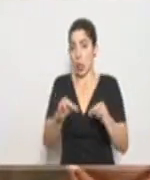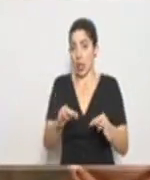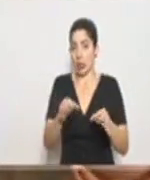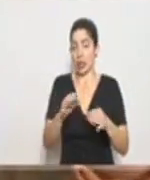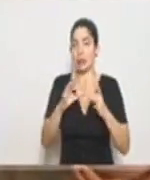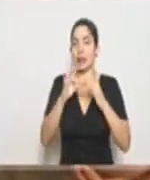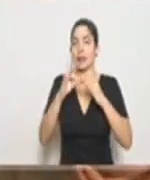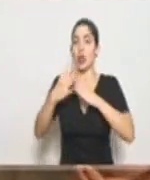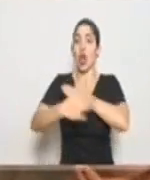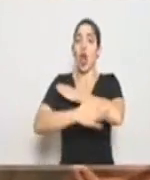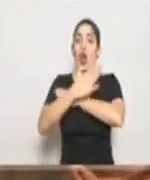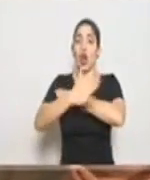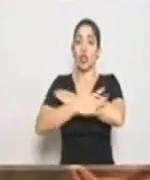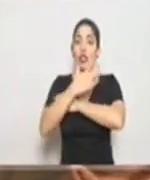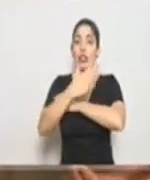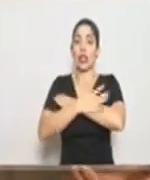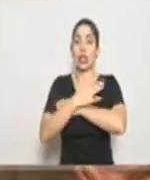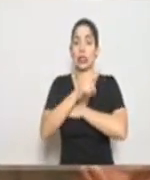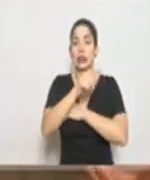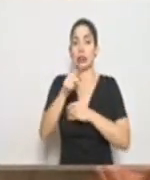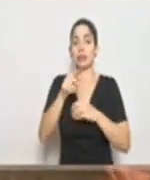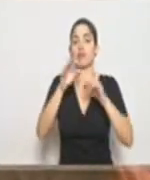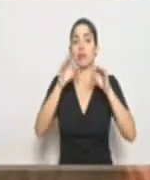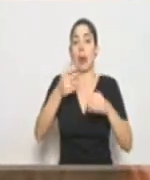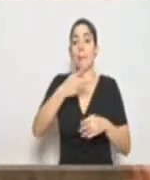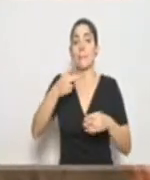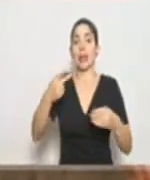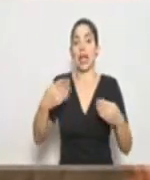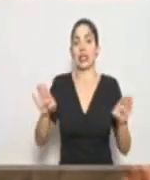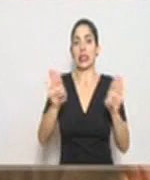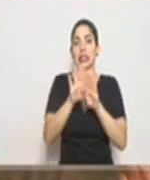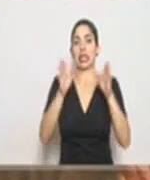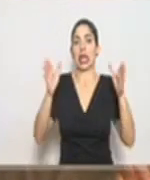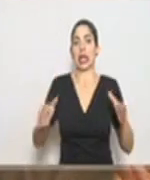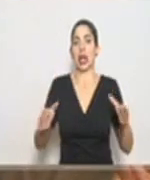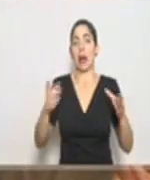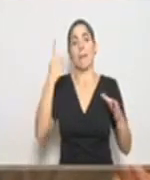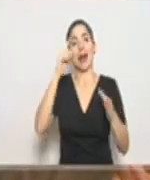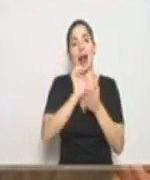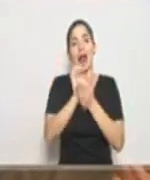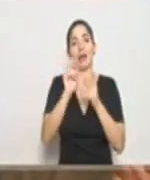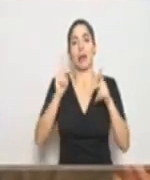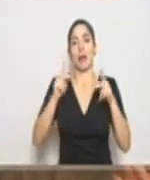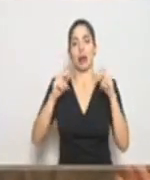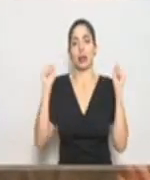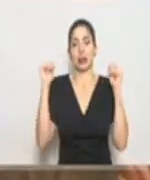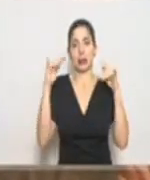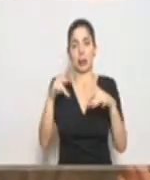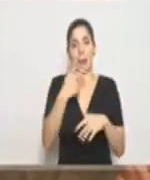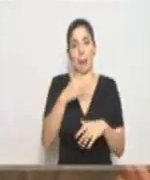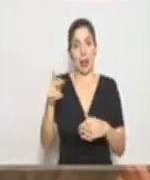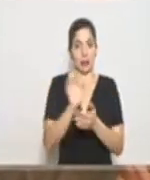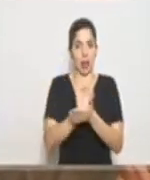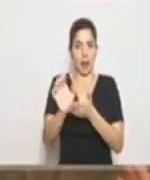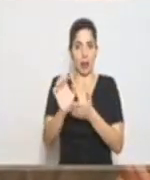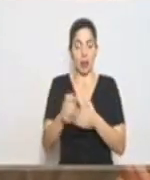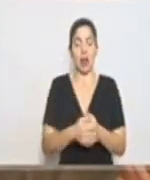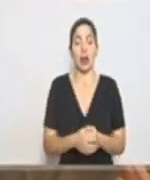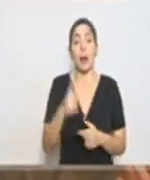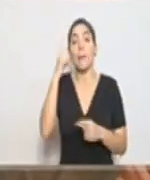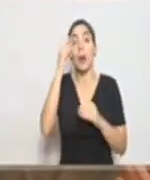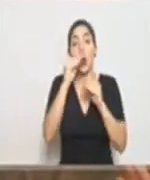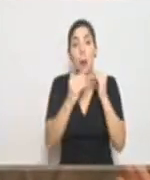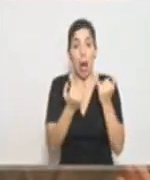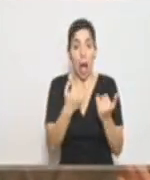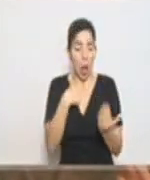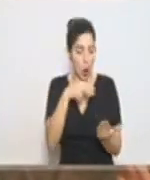costero, de cerrar algunas playas para evitar la aglomeración de personas en algunos lugares. Por lo menos los que